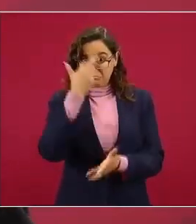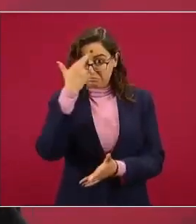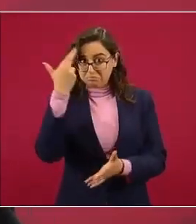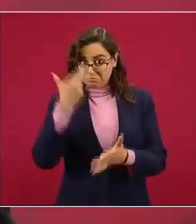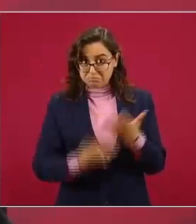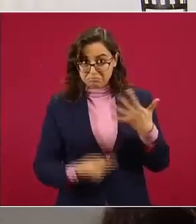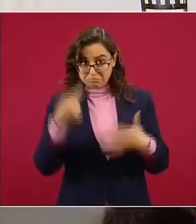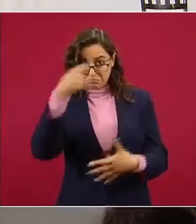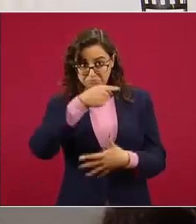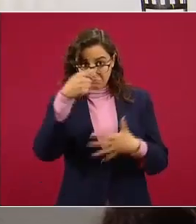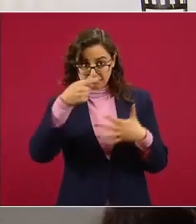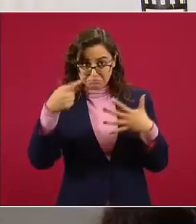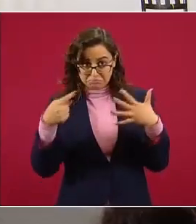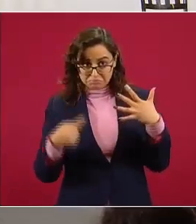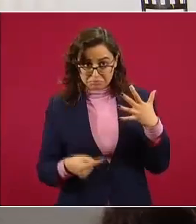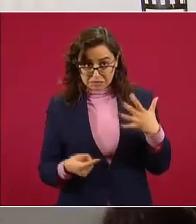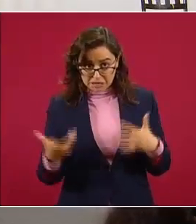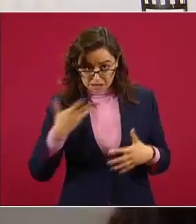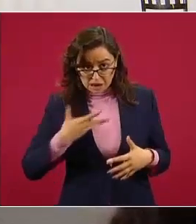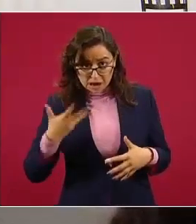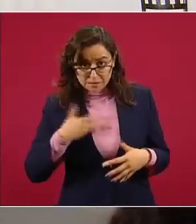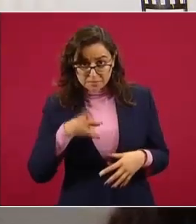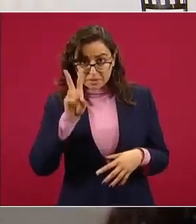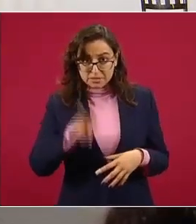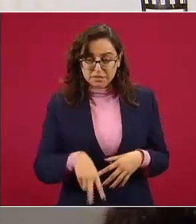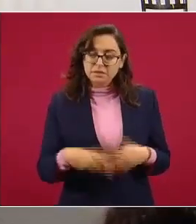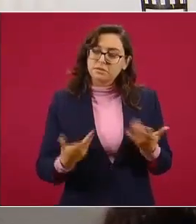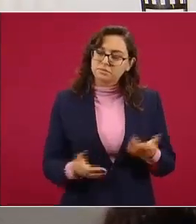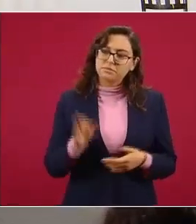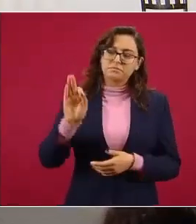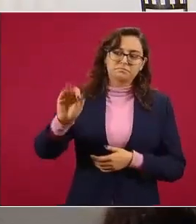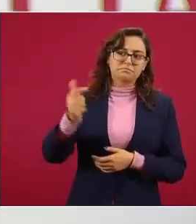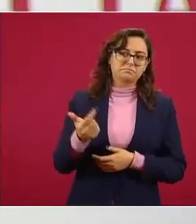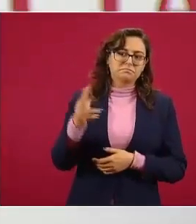General investigar sustanciarlo y sustentarlo en su caso